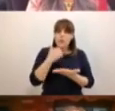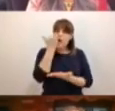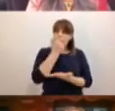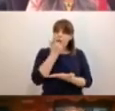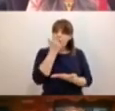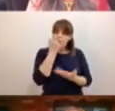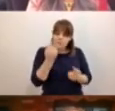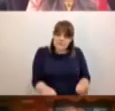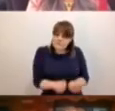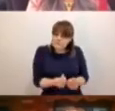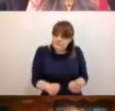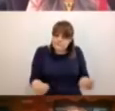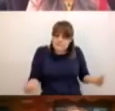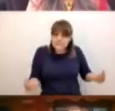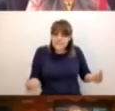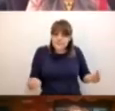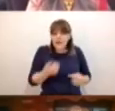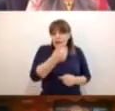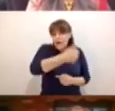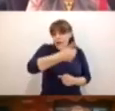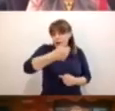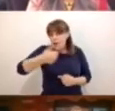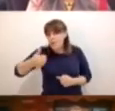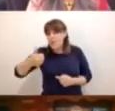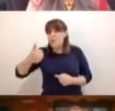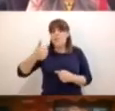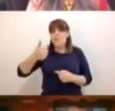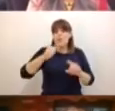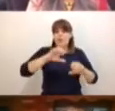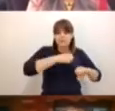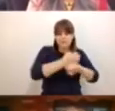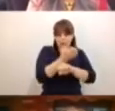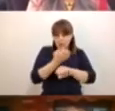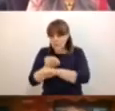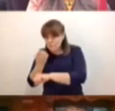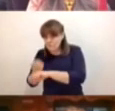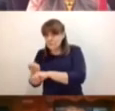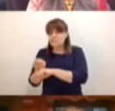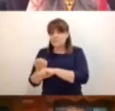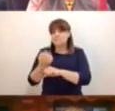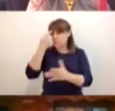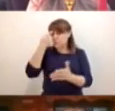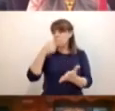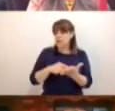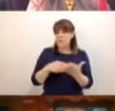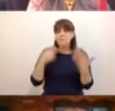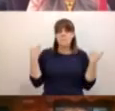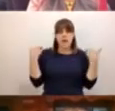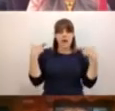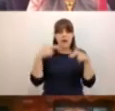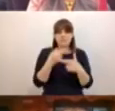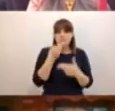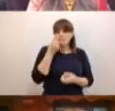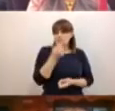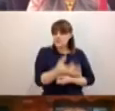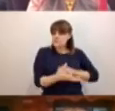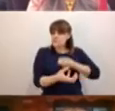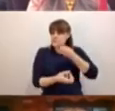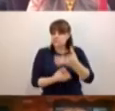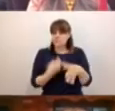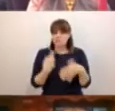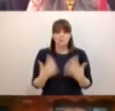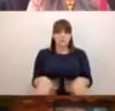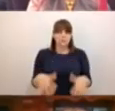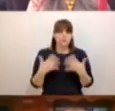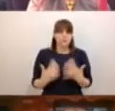Y así estoy segura que en cada uno de nuestros estados, seguramente muchos maestros han aportado muchísimo. Así